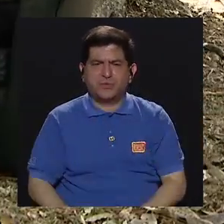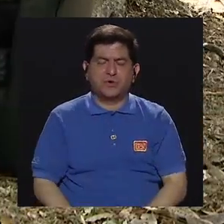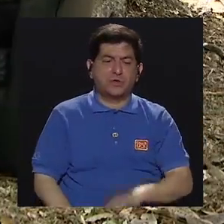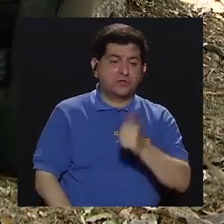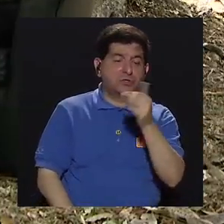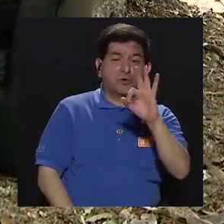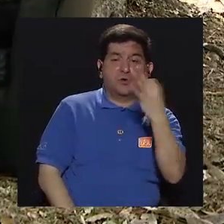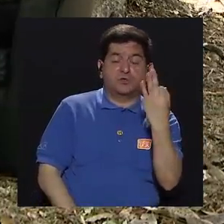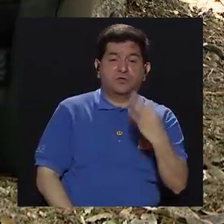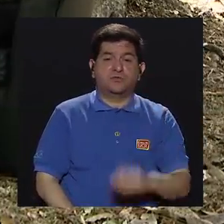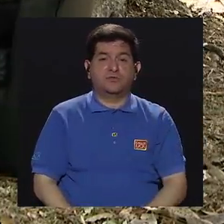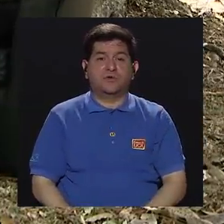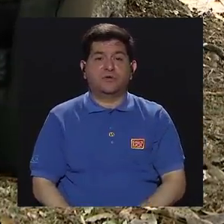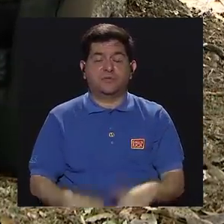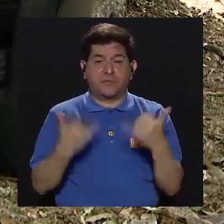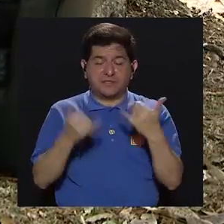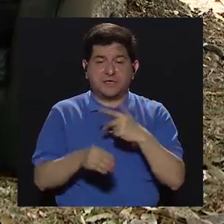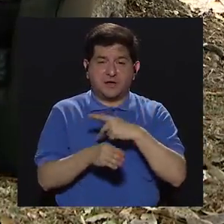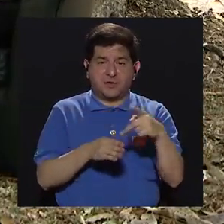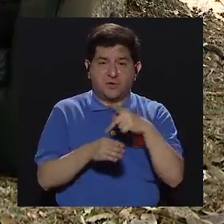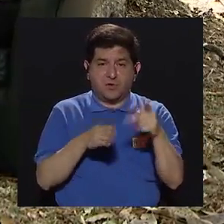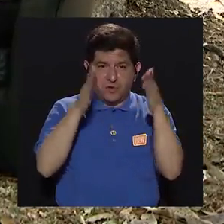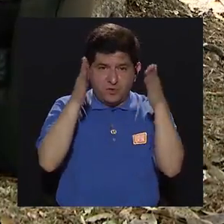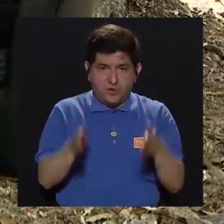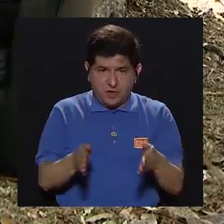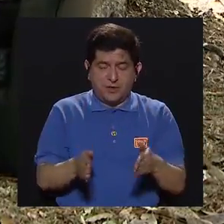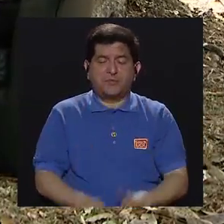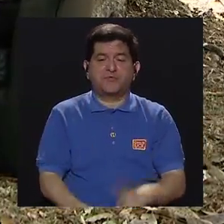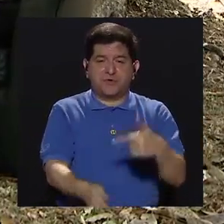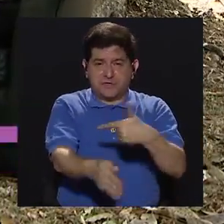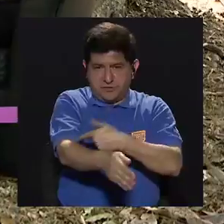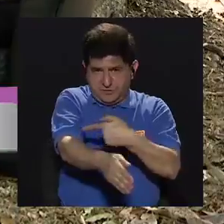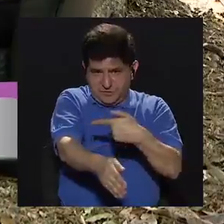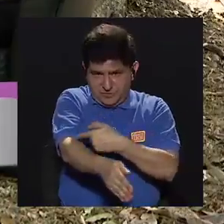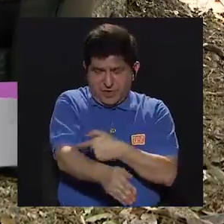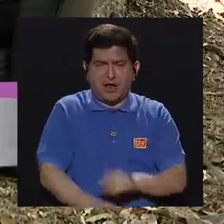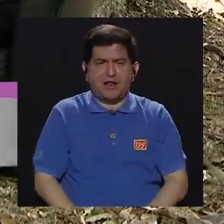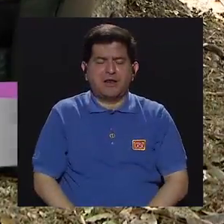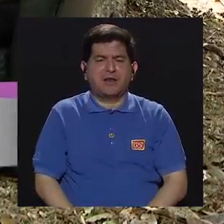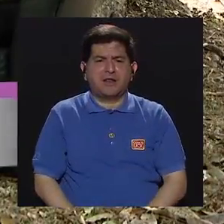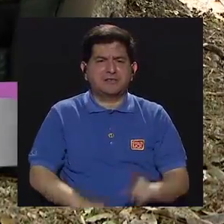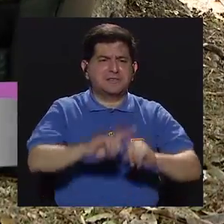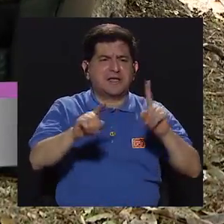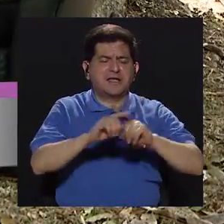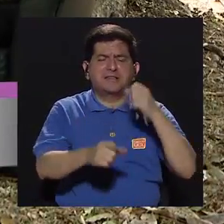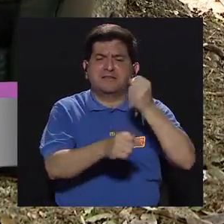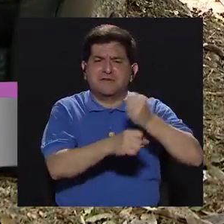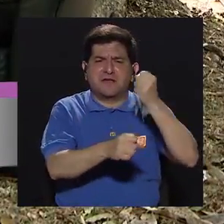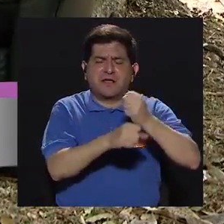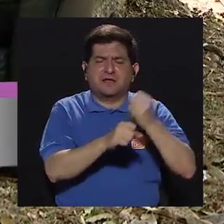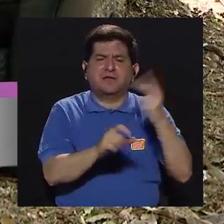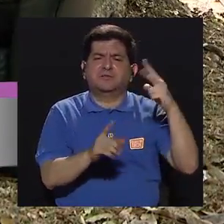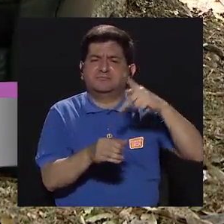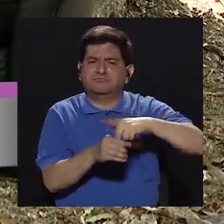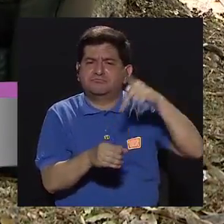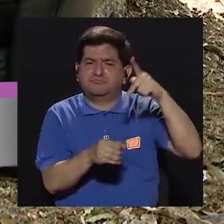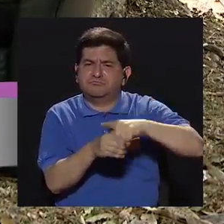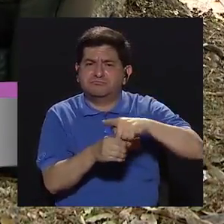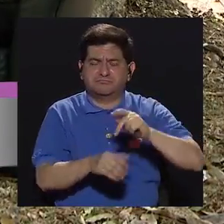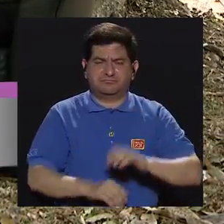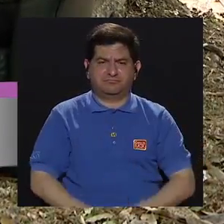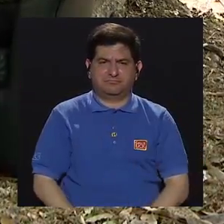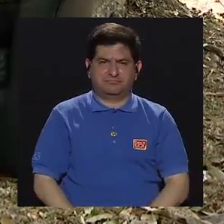formas donde los profesionales en enfermería han ido explorando otras áreas de trabajo y